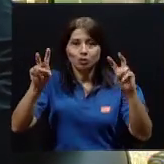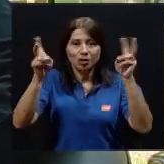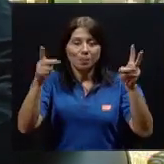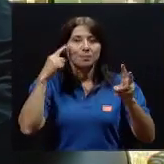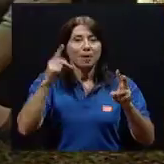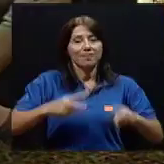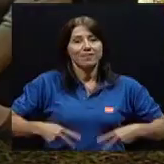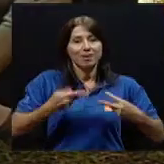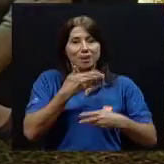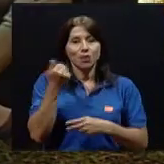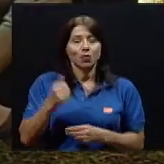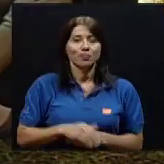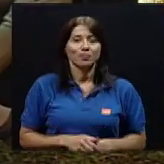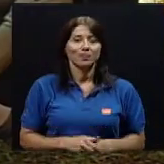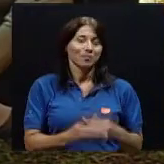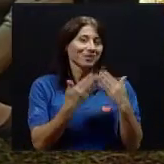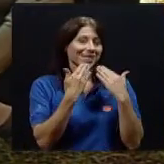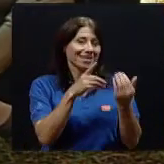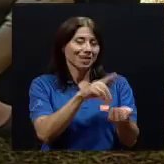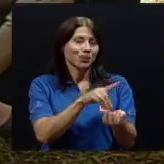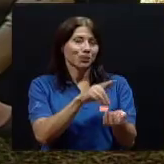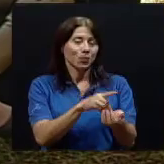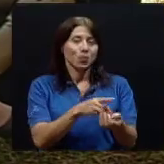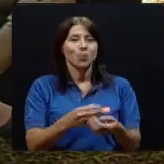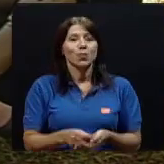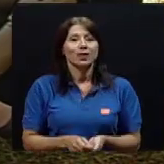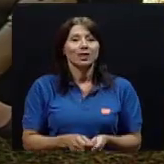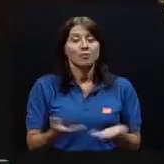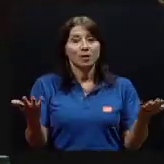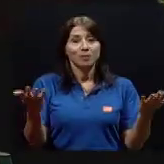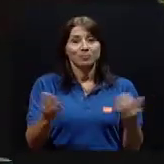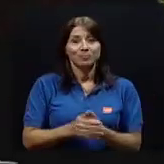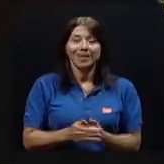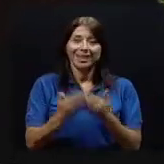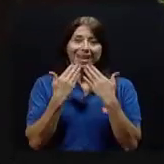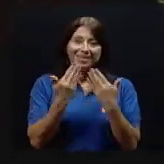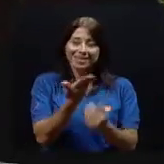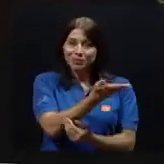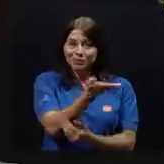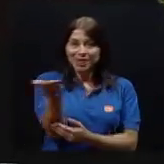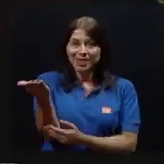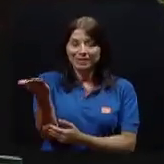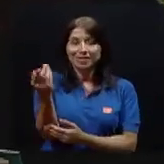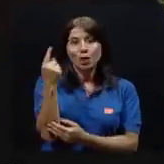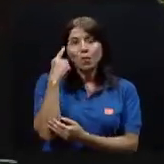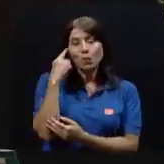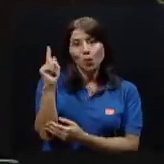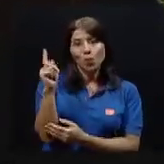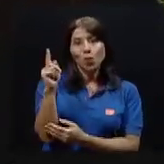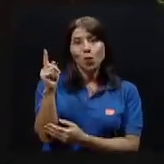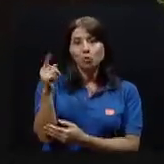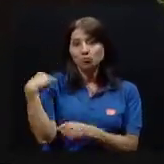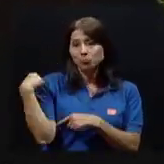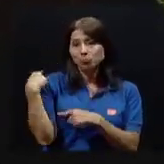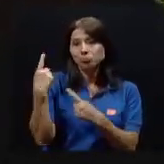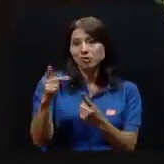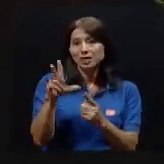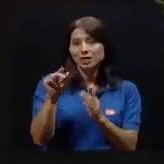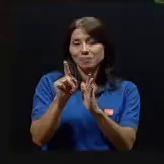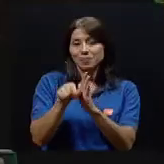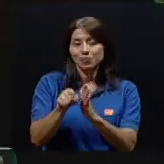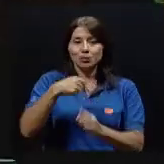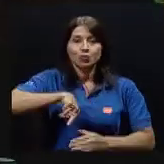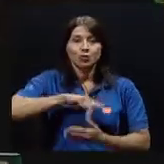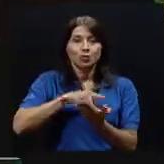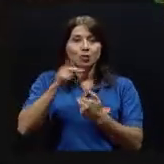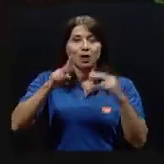lleven a vivir mejor. Muchas gracias, Muchas gracias, doctor, y bueno, gracias a ustedes, por haber estado, durante esta media hora, en